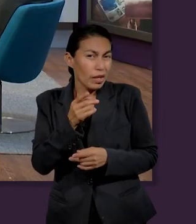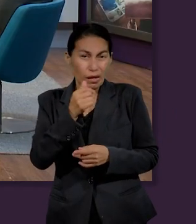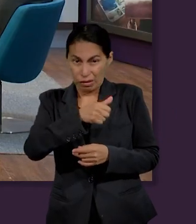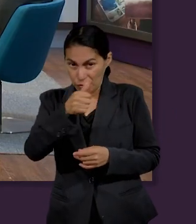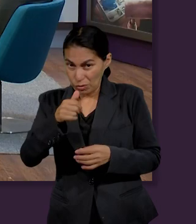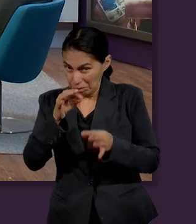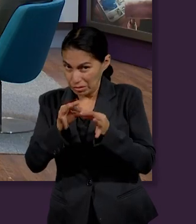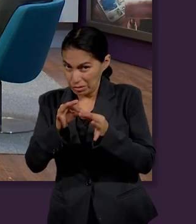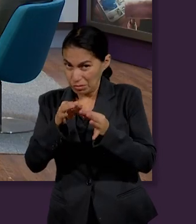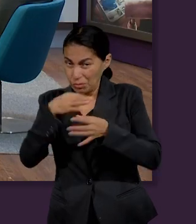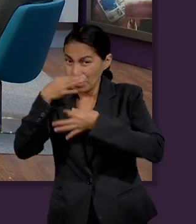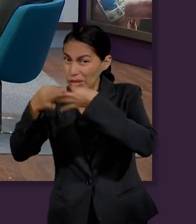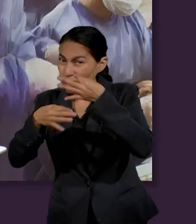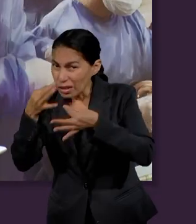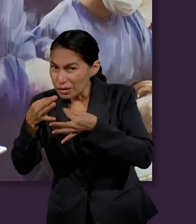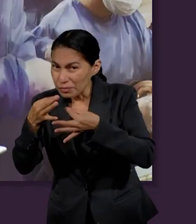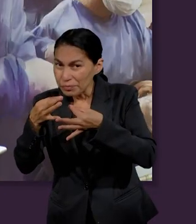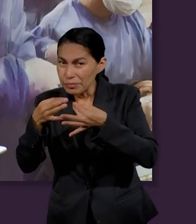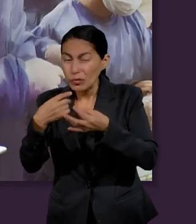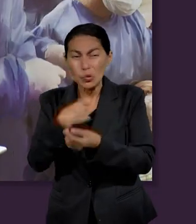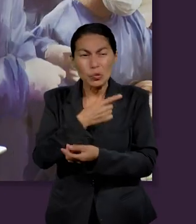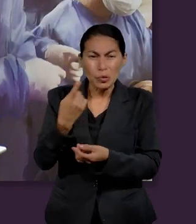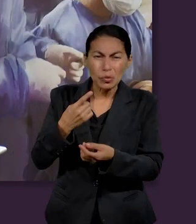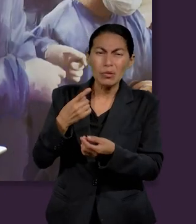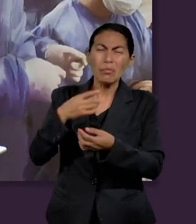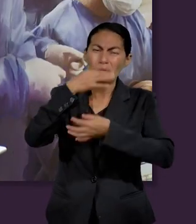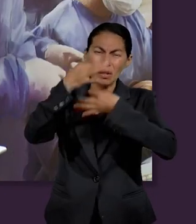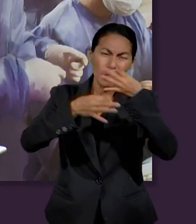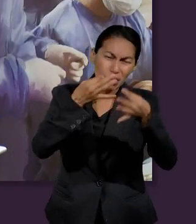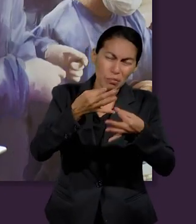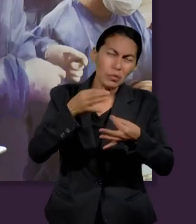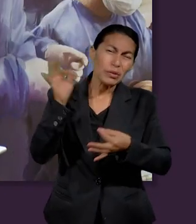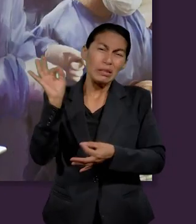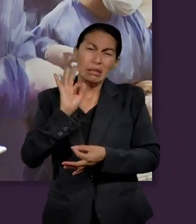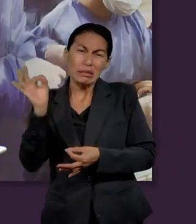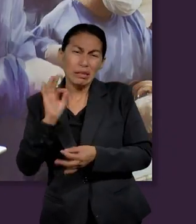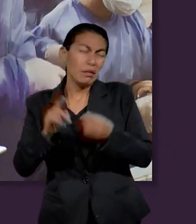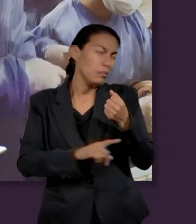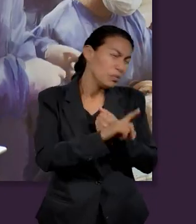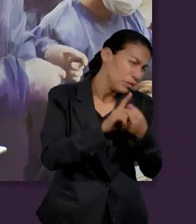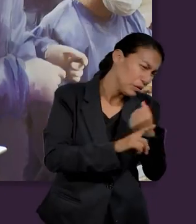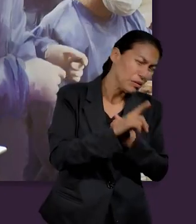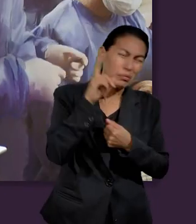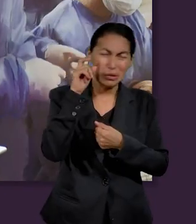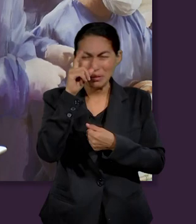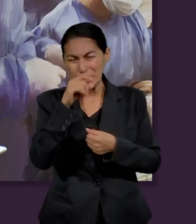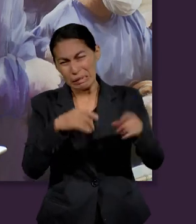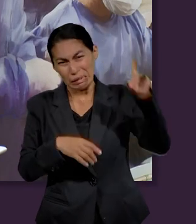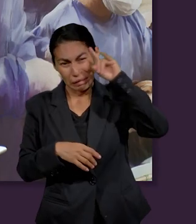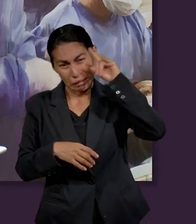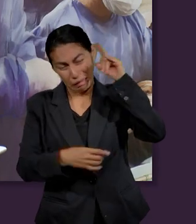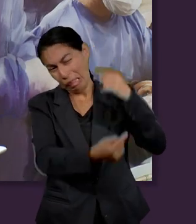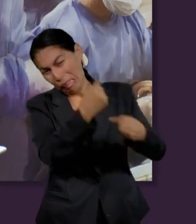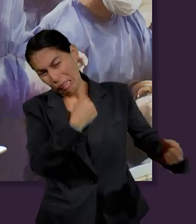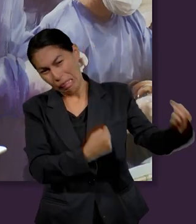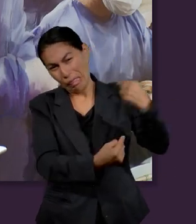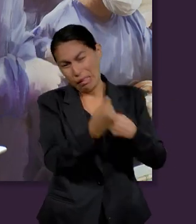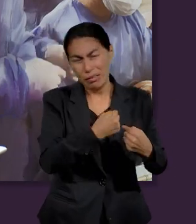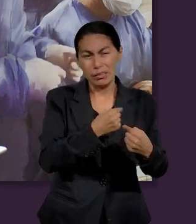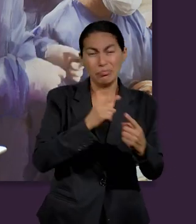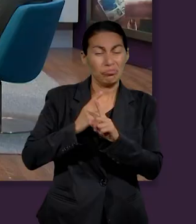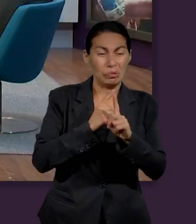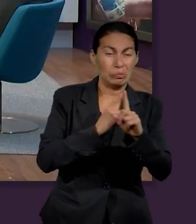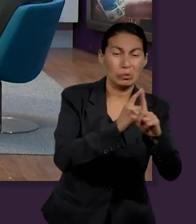Noé a enfrentar algunos cambios, porque al predicar la palabra seguramente nos van a venir problemas, dificultades, quizás hasta